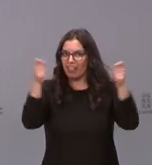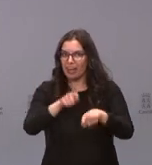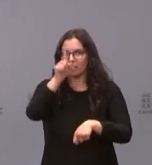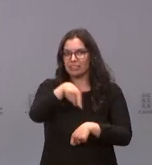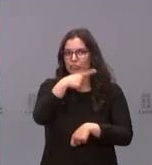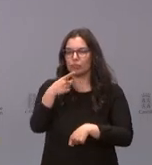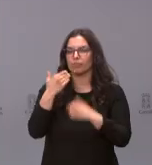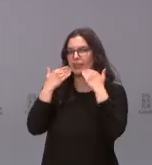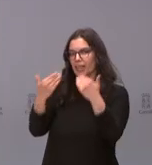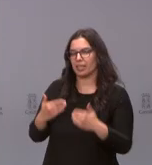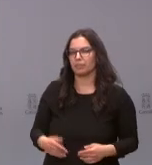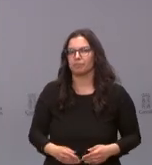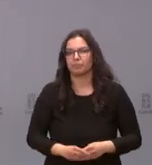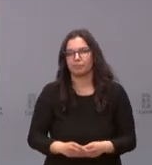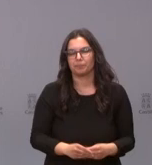Muchas gracias.